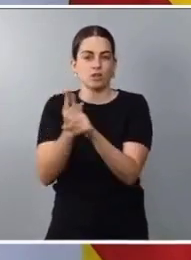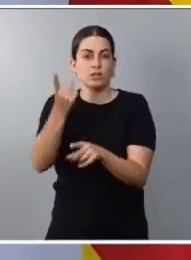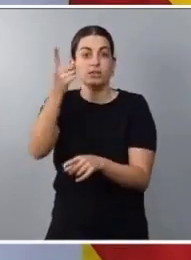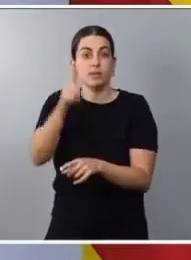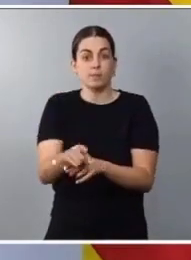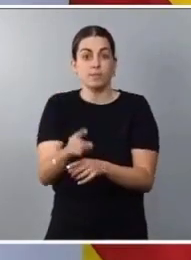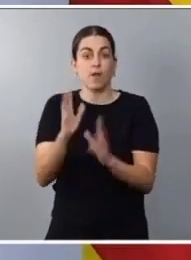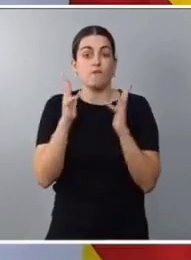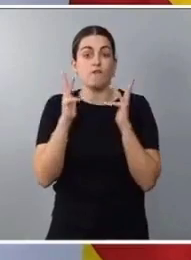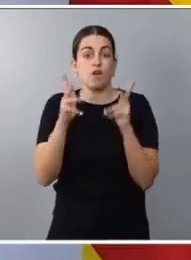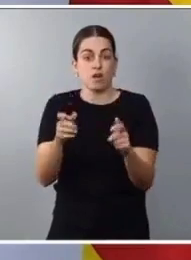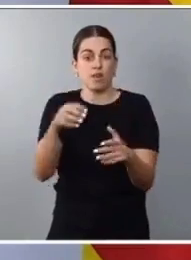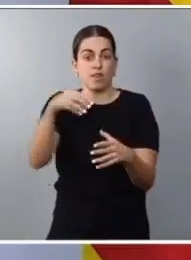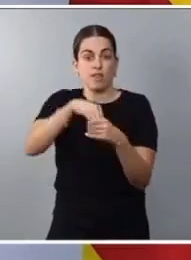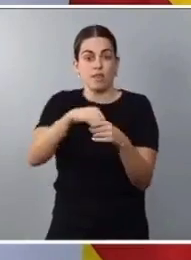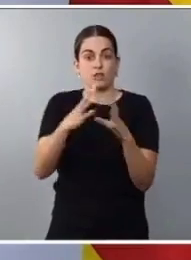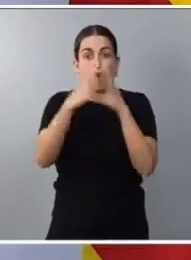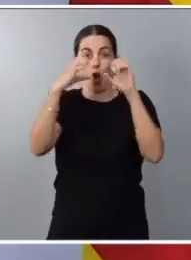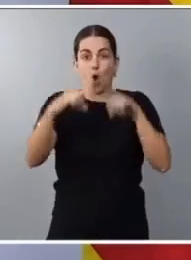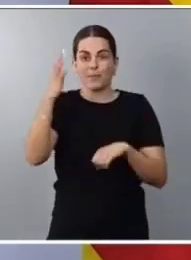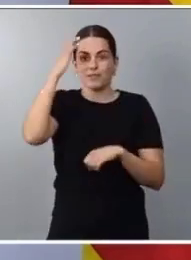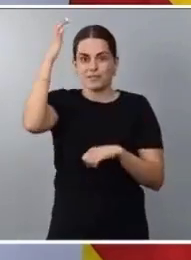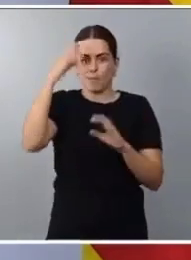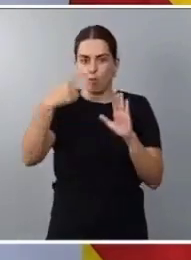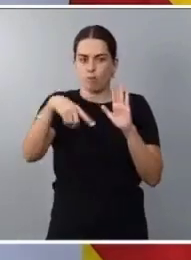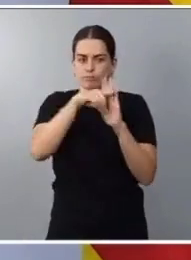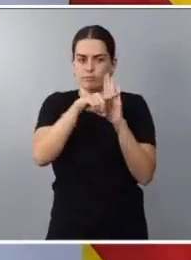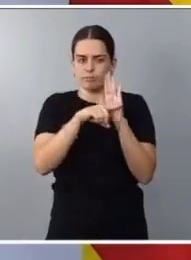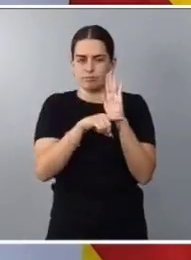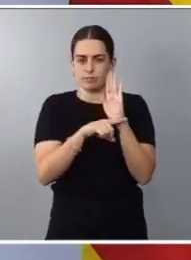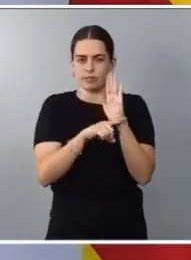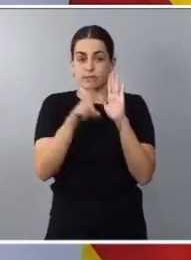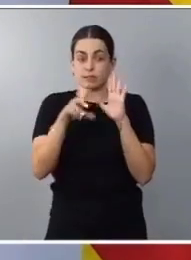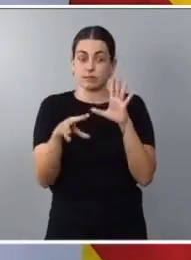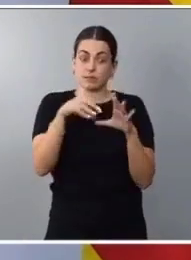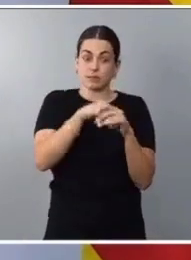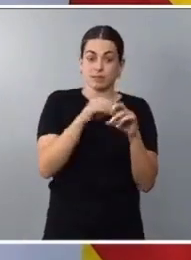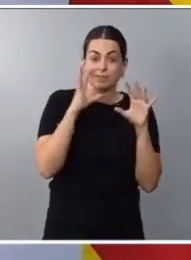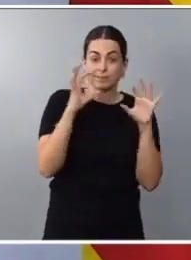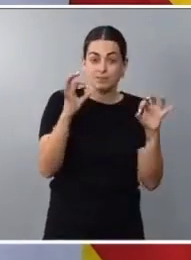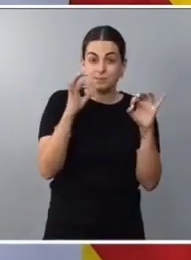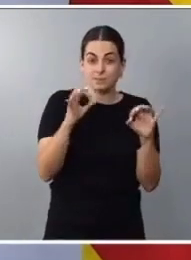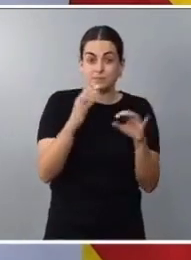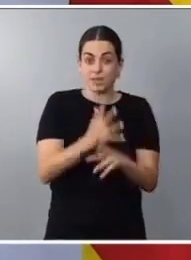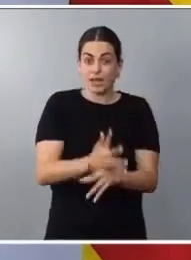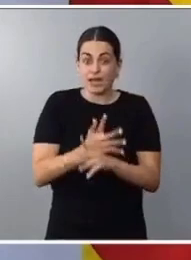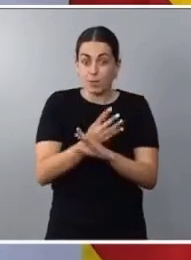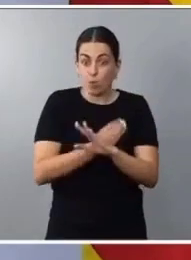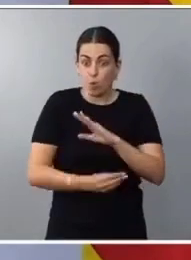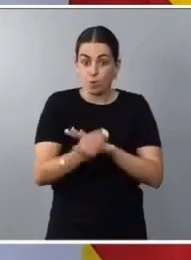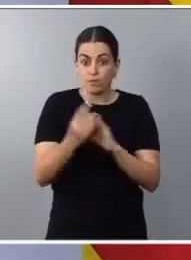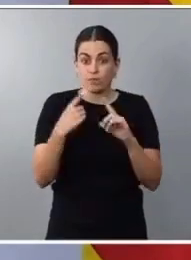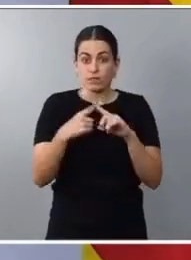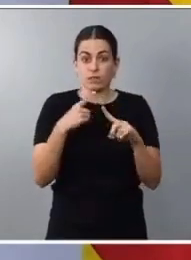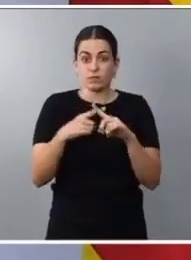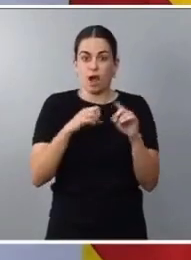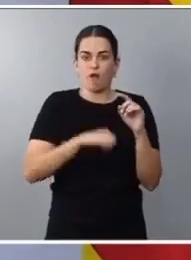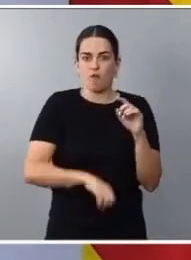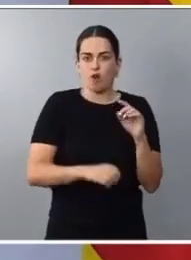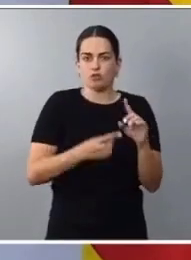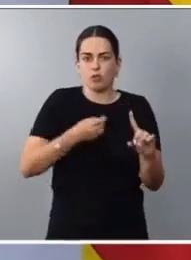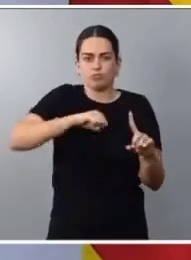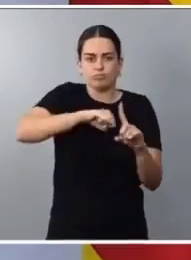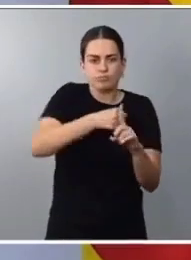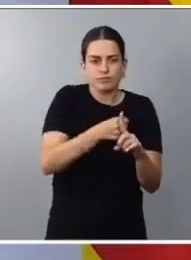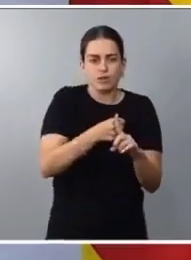saben, en el Convenio de Estambul que entran dentro del marco de lo específicamente reproductivo o sexual, como el aborto forzado, el embarazo forzado, la